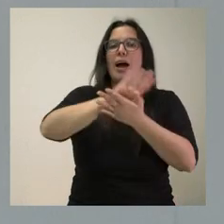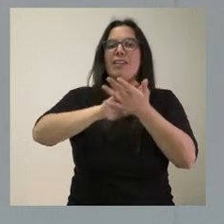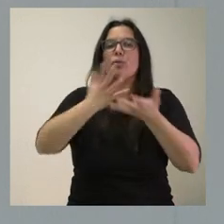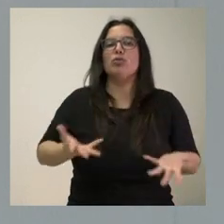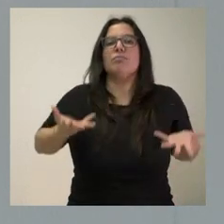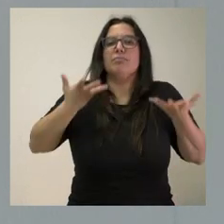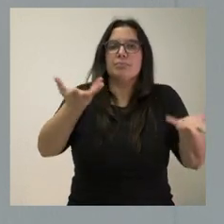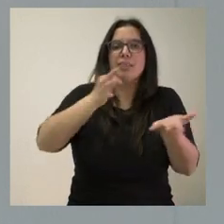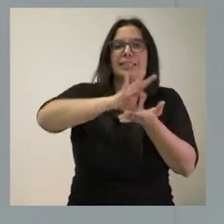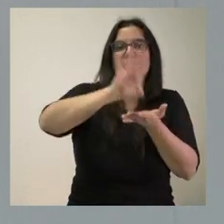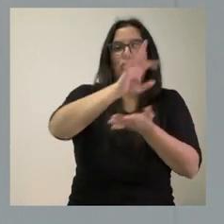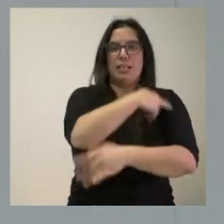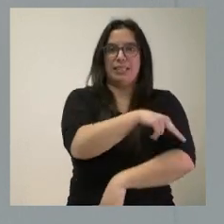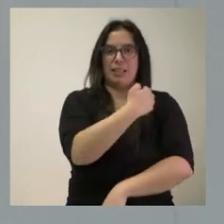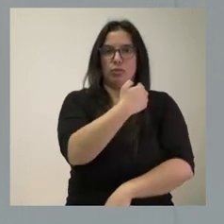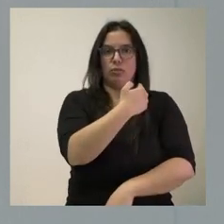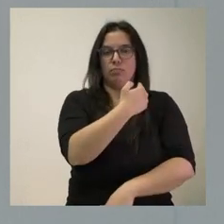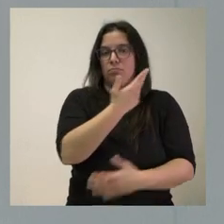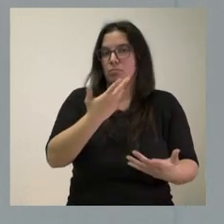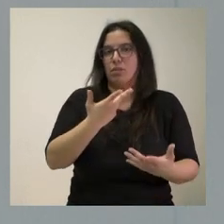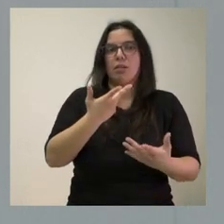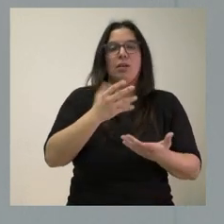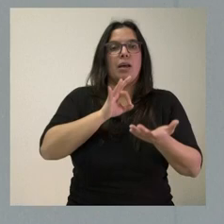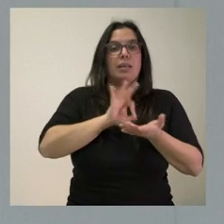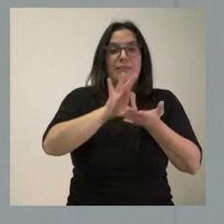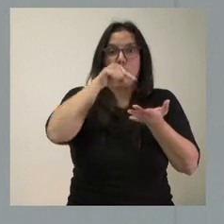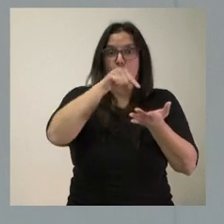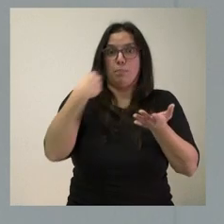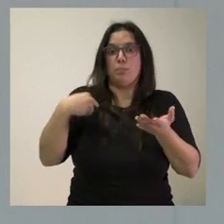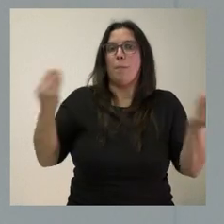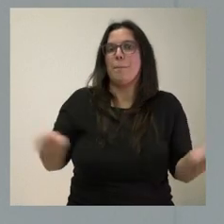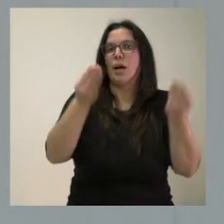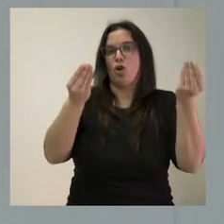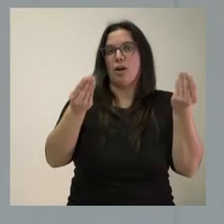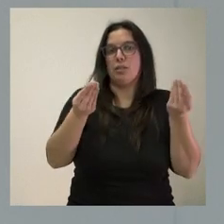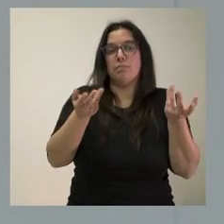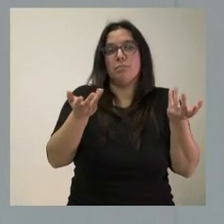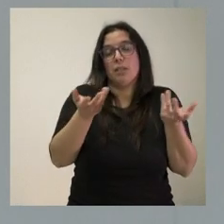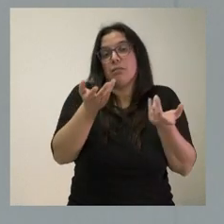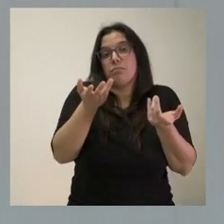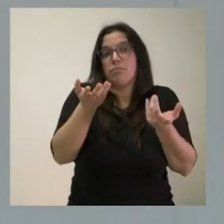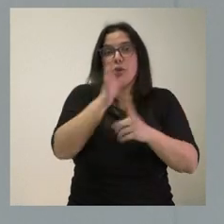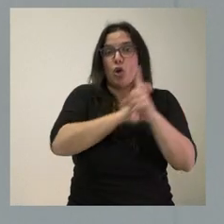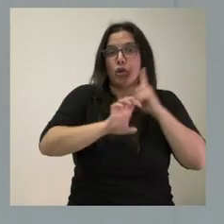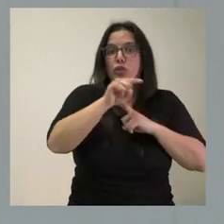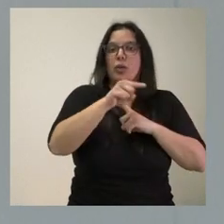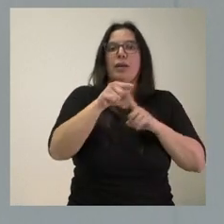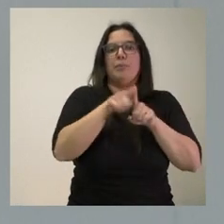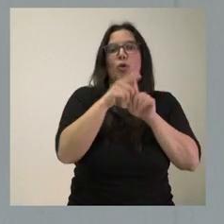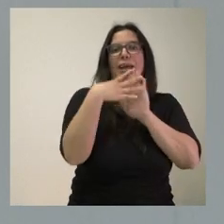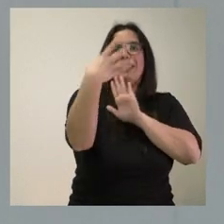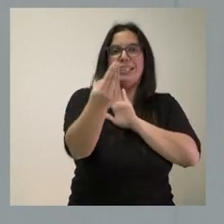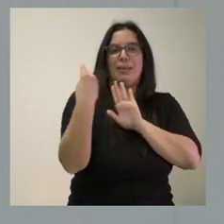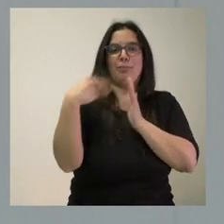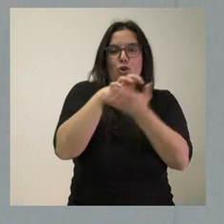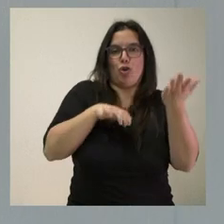sanitarias, en todo caso, de mejora de esas prestaciones sanitarias, que es en cuyo contexto hay que entender esa nota